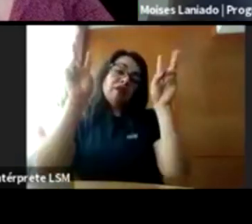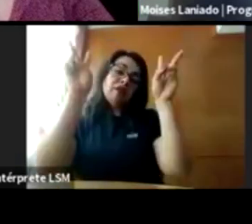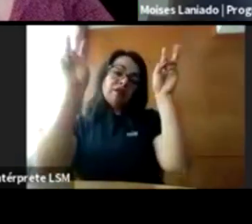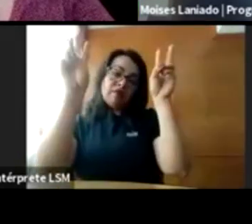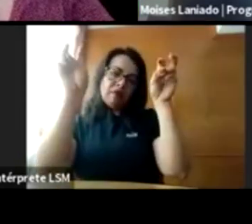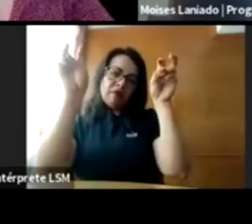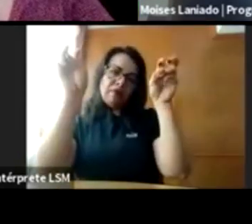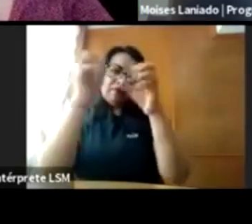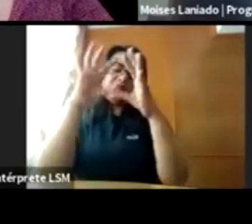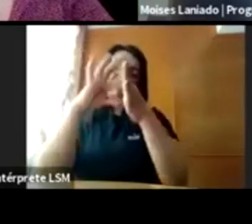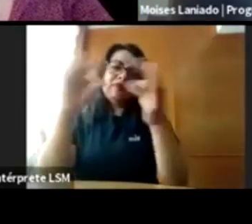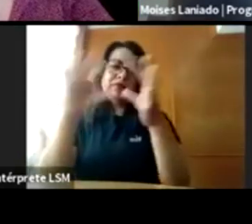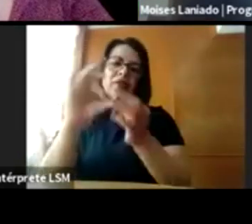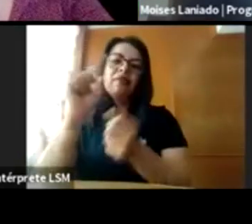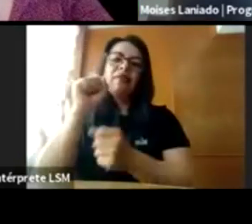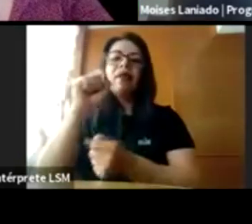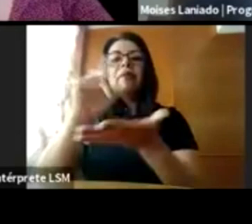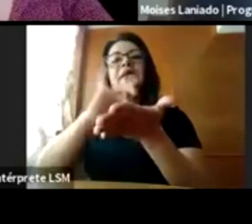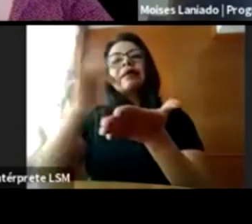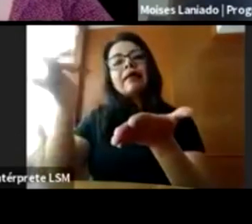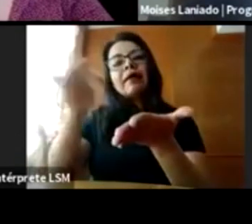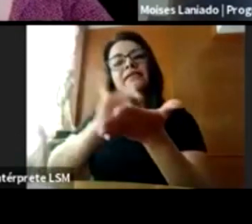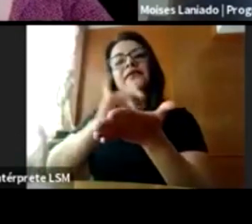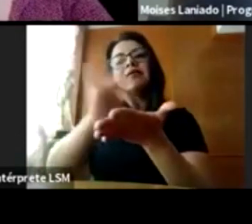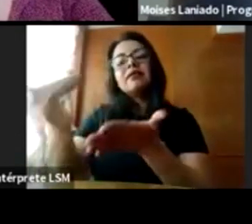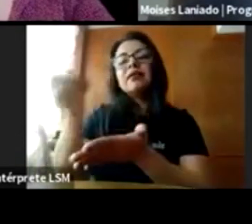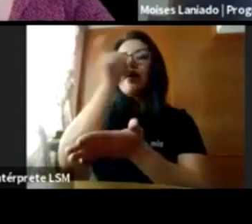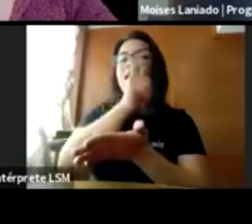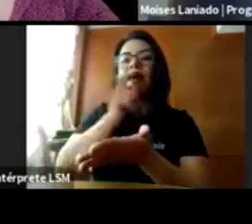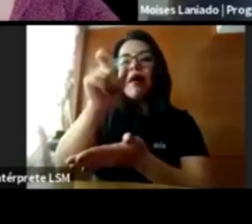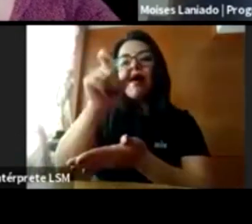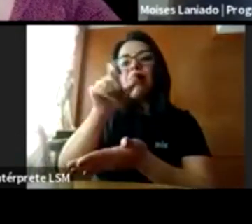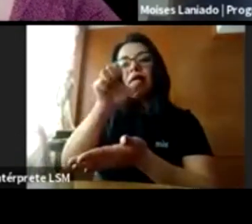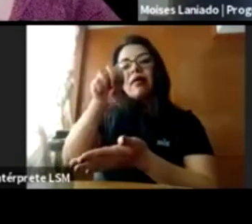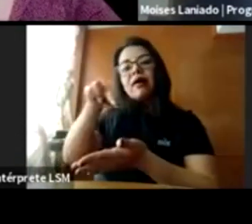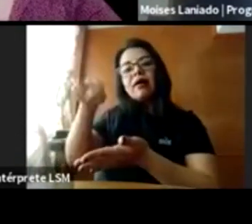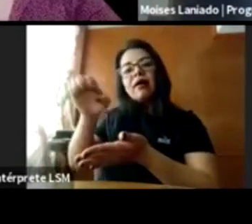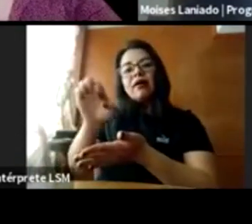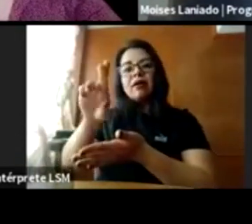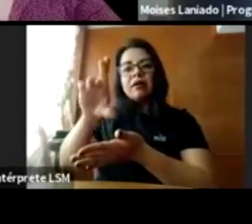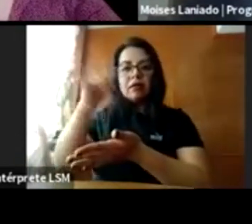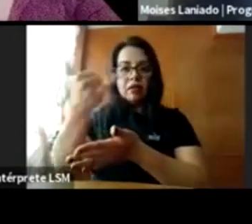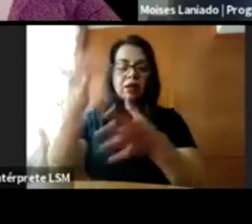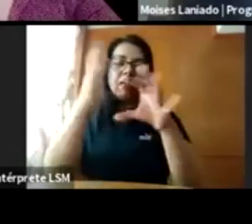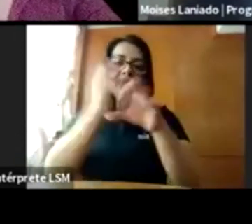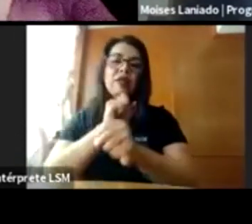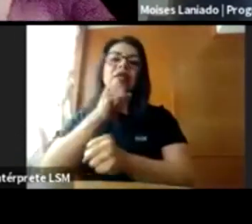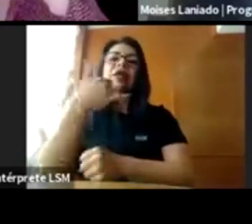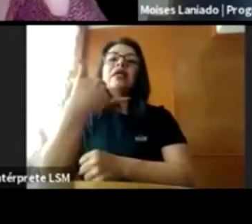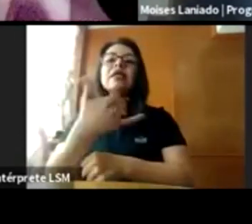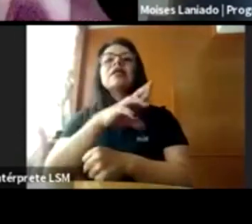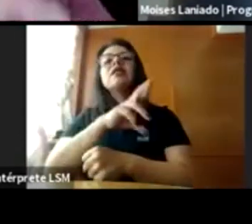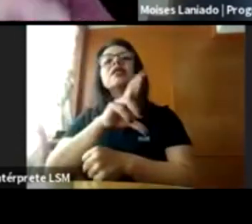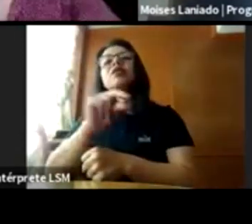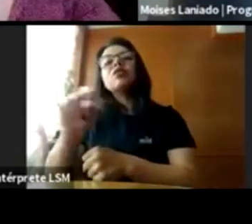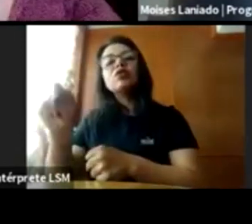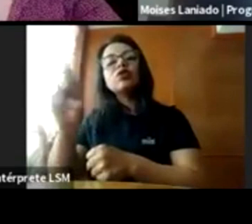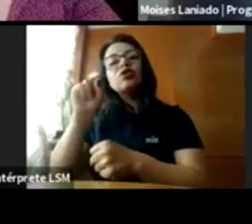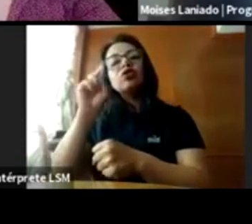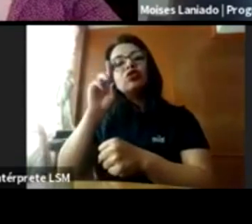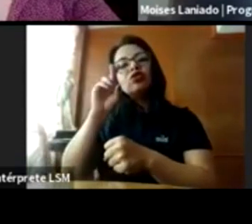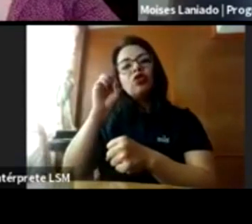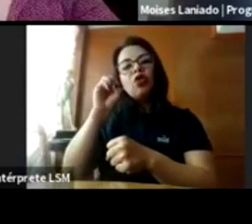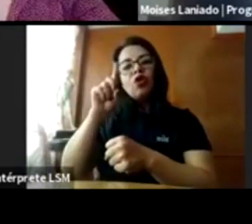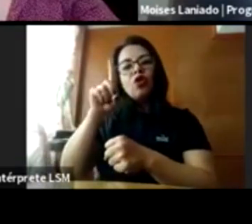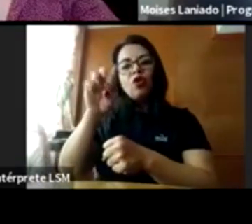también a Janery Castellanos, usted ya la vio, y a Rodrigo Rivera, que se van a encargar justamente de la traducción del lenguaje de señas mexicano. Gracias por